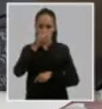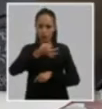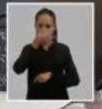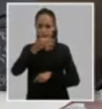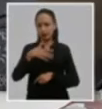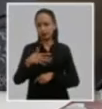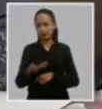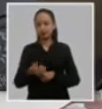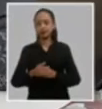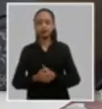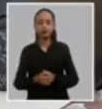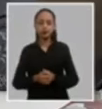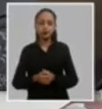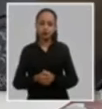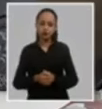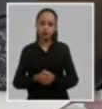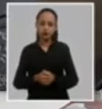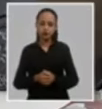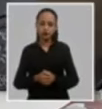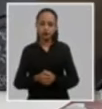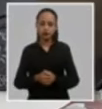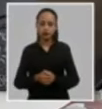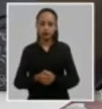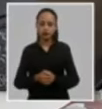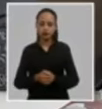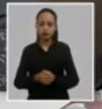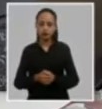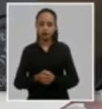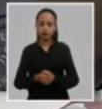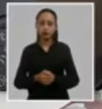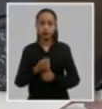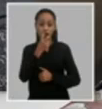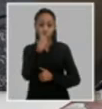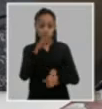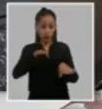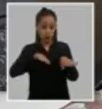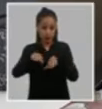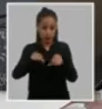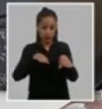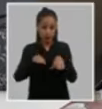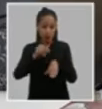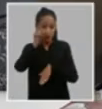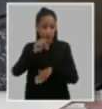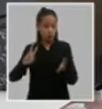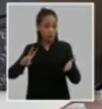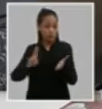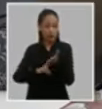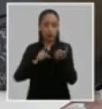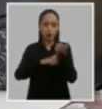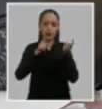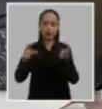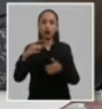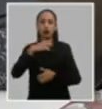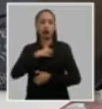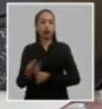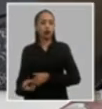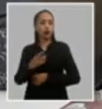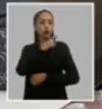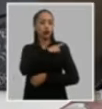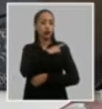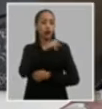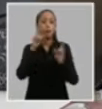está relacionado con la atención y preparación y seguimiento a los militantes con responsabilidad política y